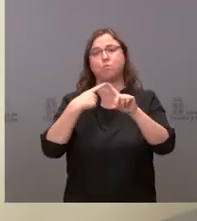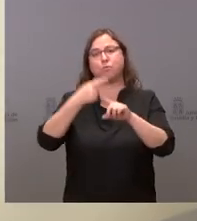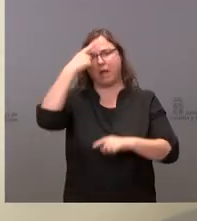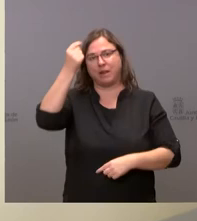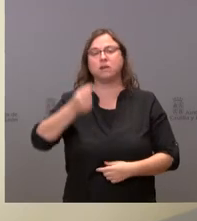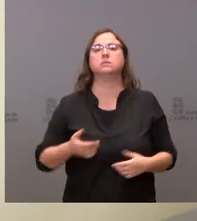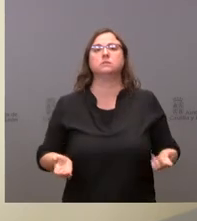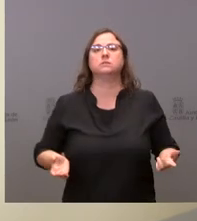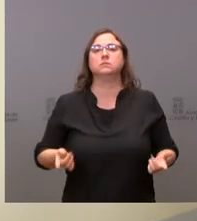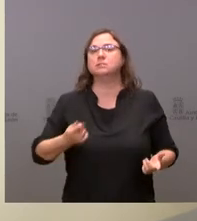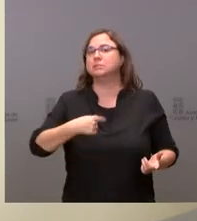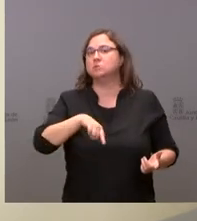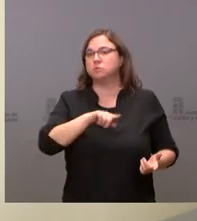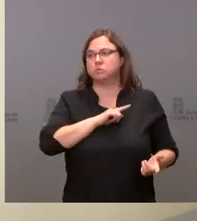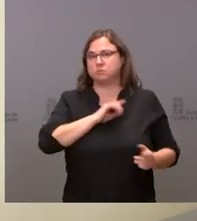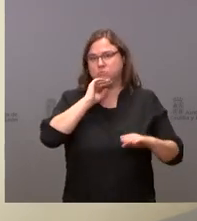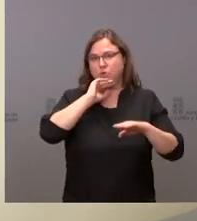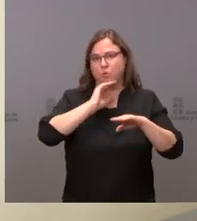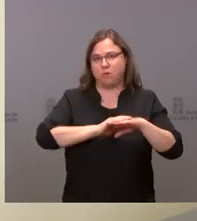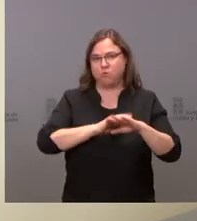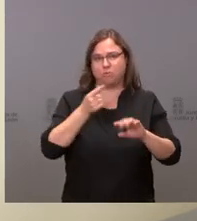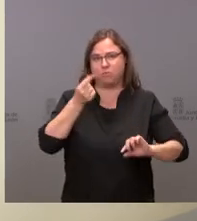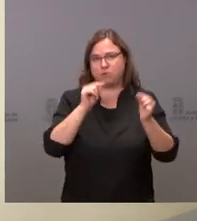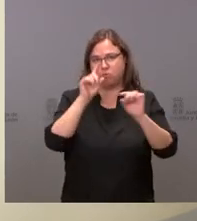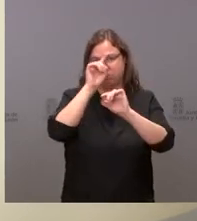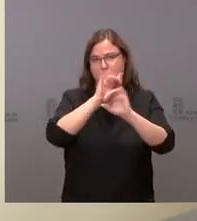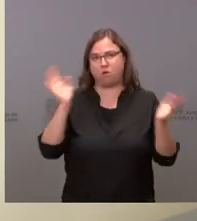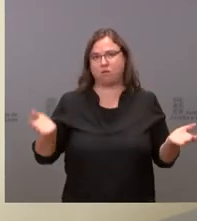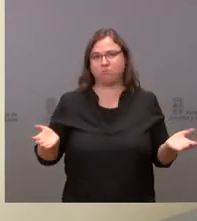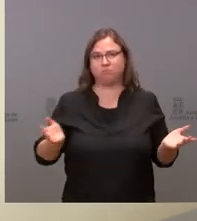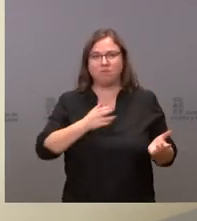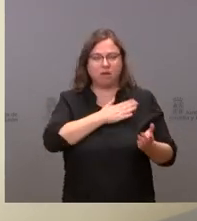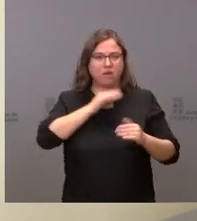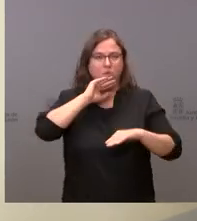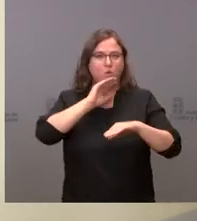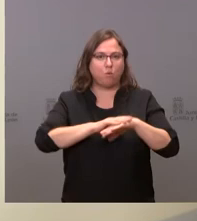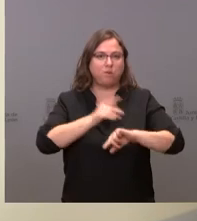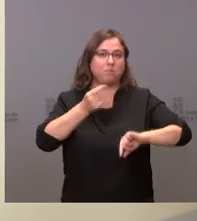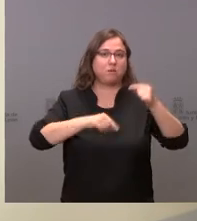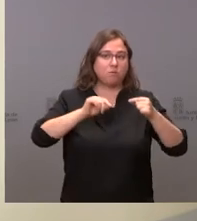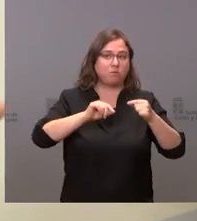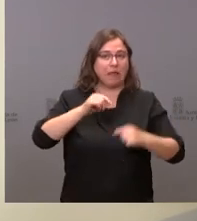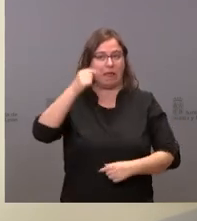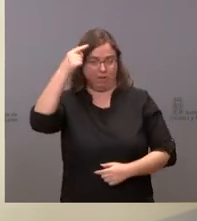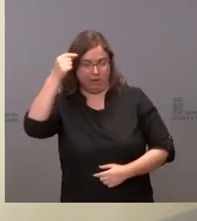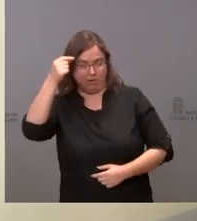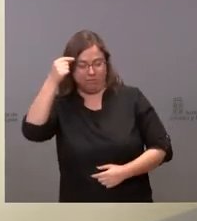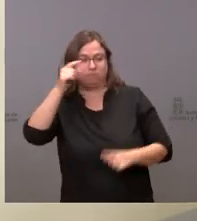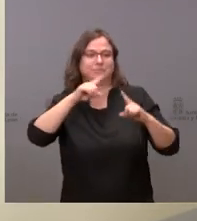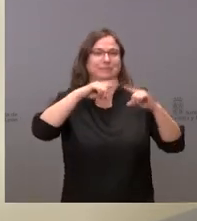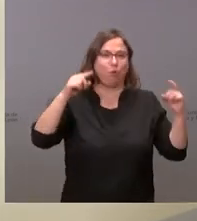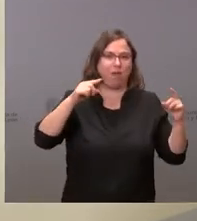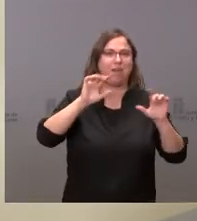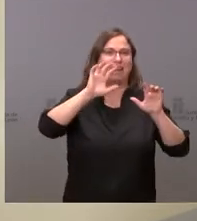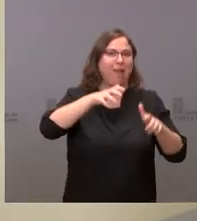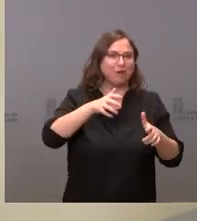nosotros naturalmente vamos a cumplir con lo presupuestado nuestra intención es cumplir con lo presupuestado en Ávila en Segovia en León